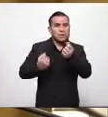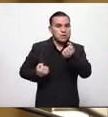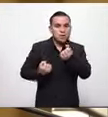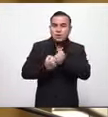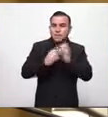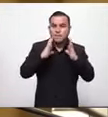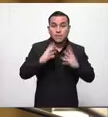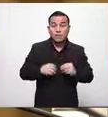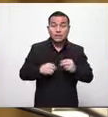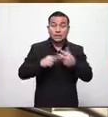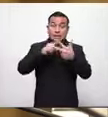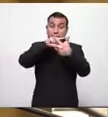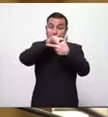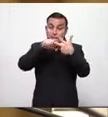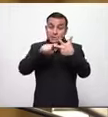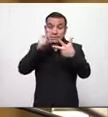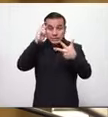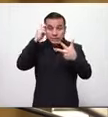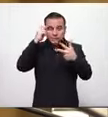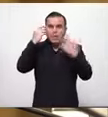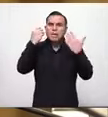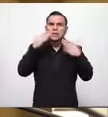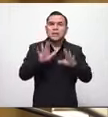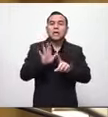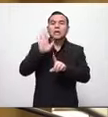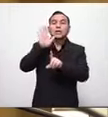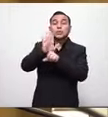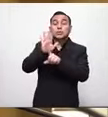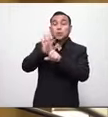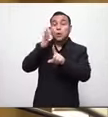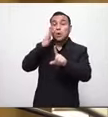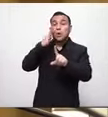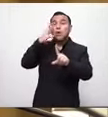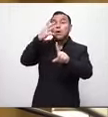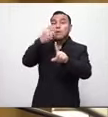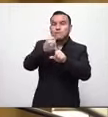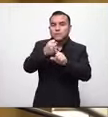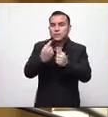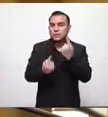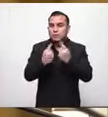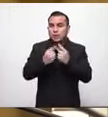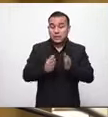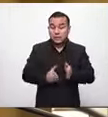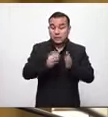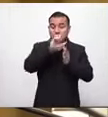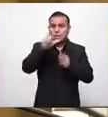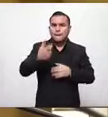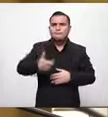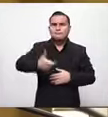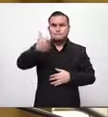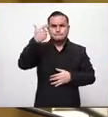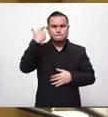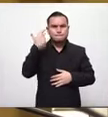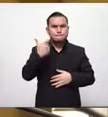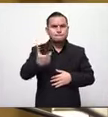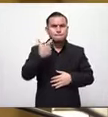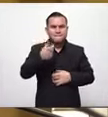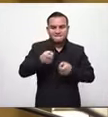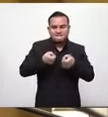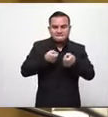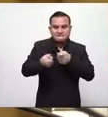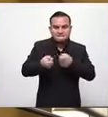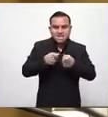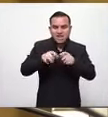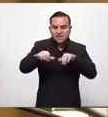esos tres partidos tienen una agenda de verdad y que la manejan instituciones poderosamente económicas hay que ser